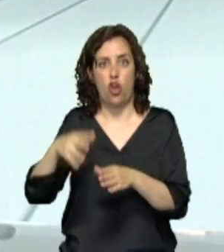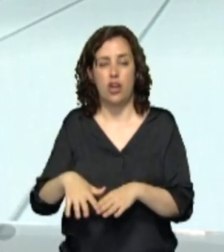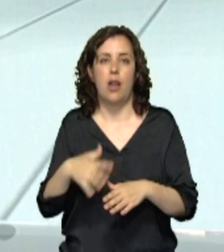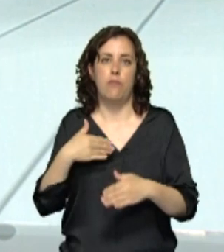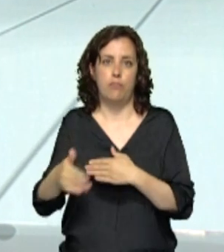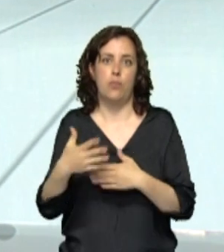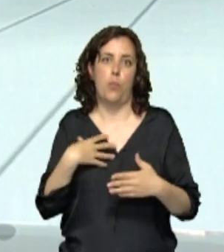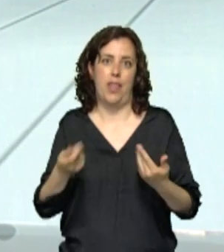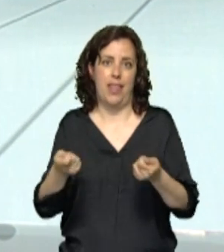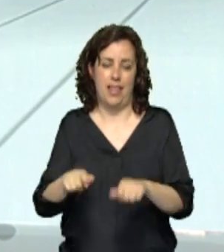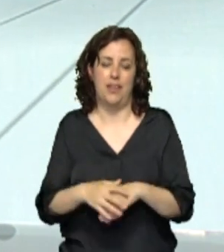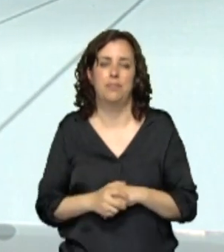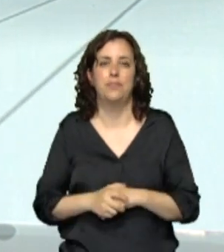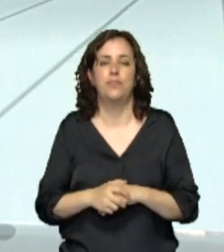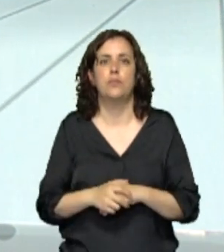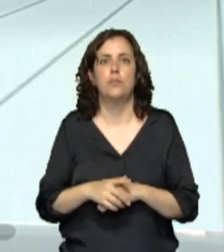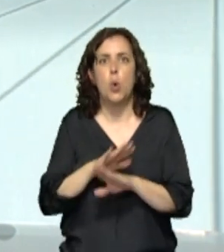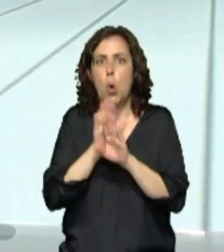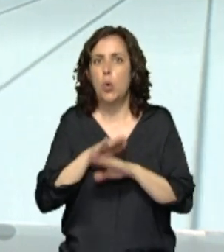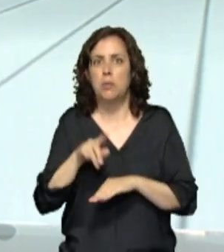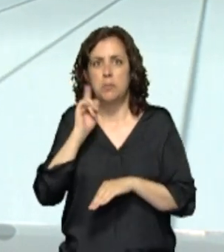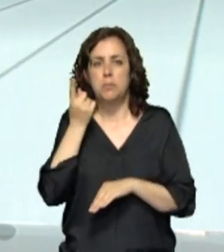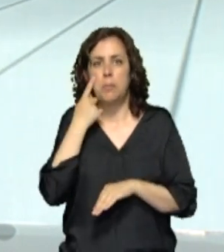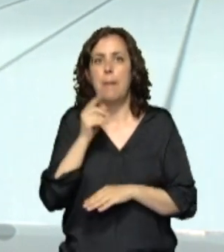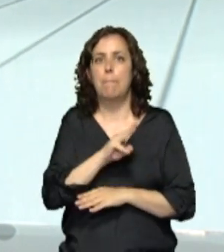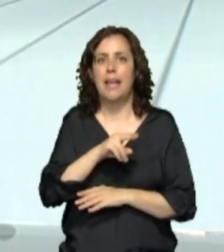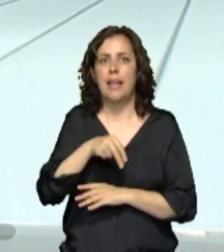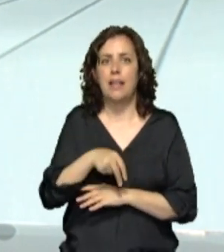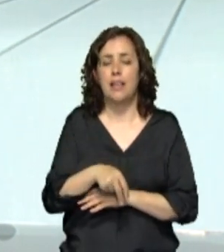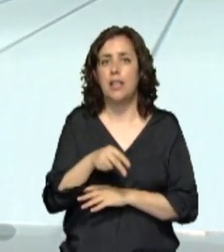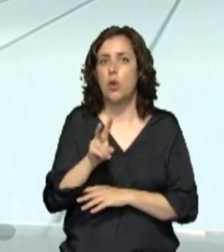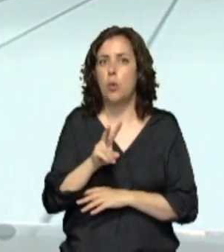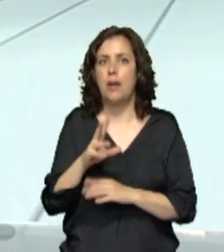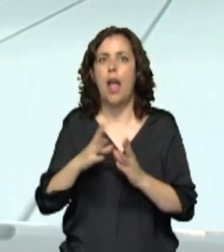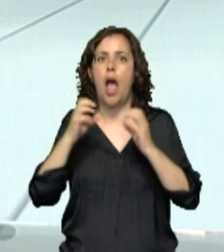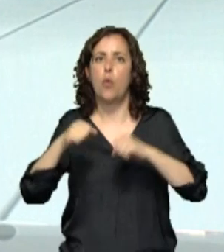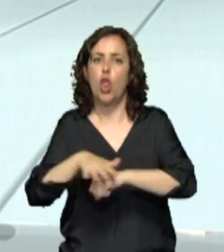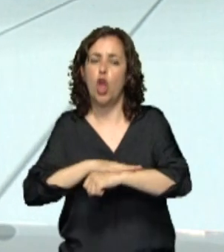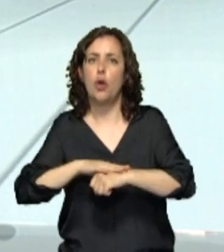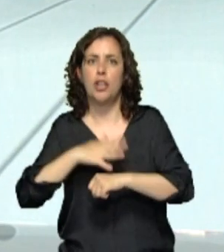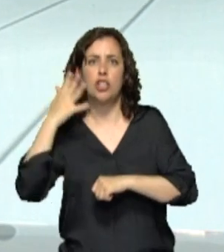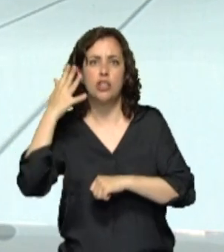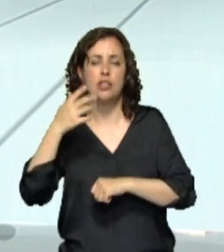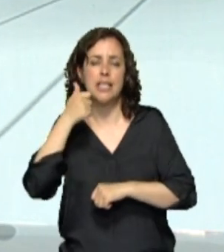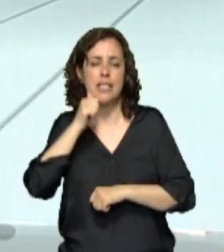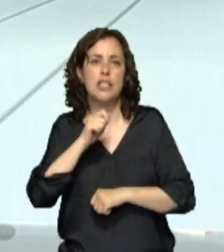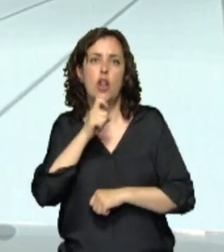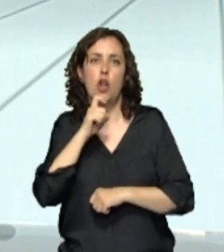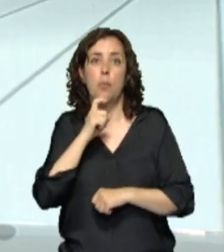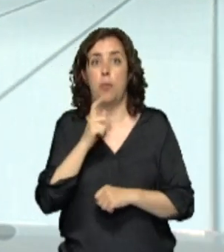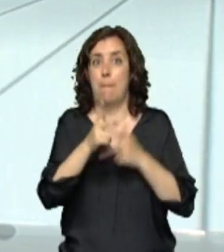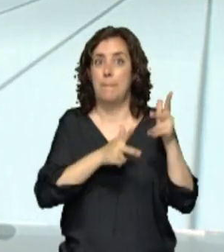deportes, una última hora que acabamos de conocer. El PNV ha acordado con el gobierno de Sánchez que País Vasco y Navarra asuman las